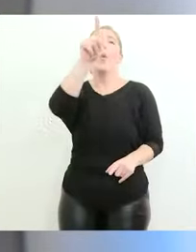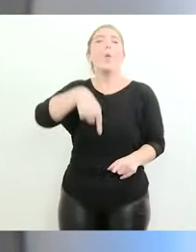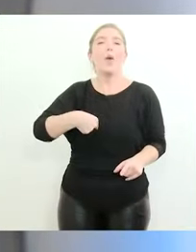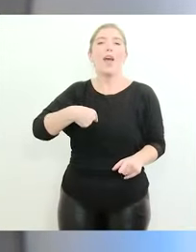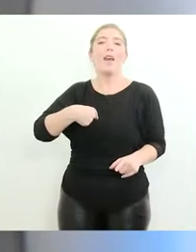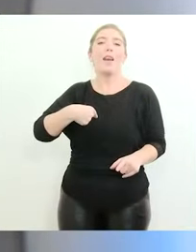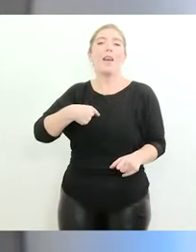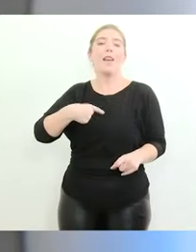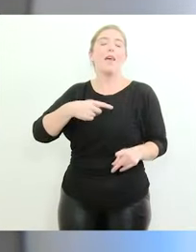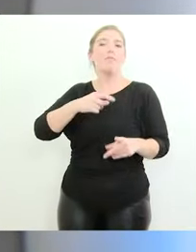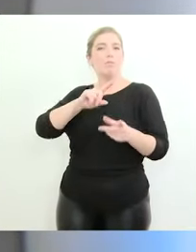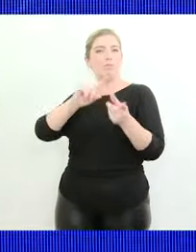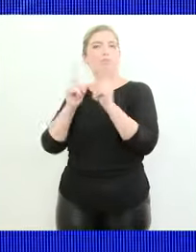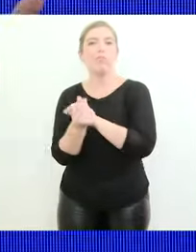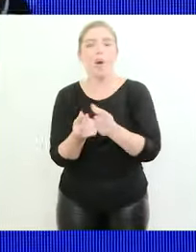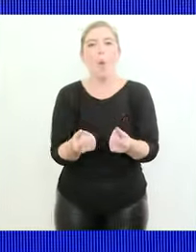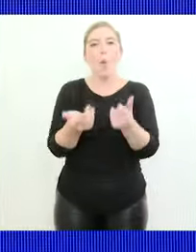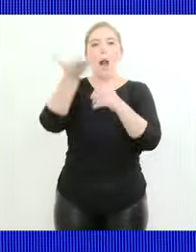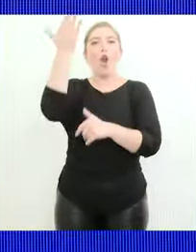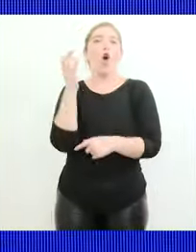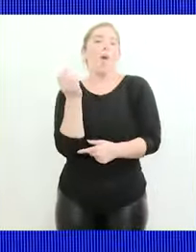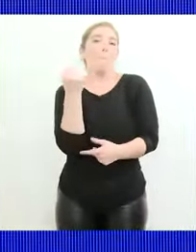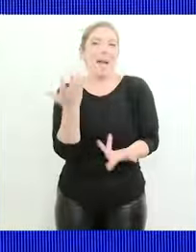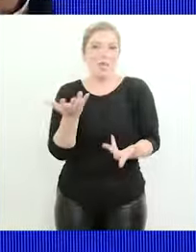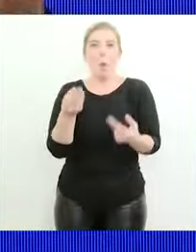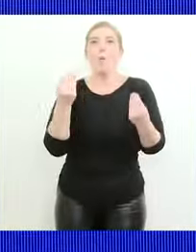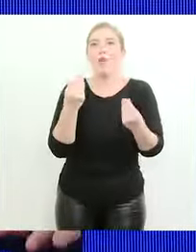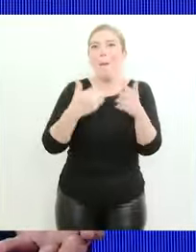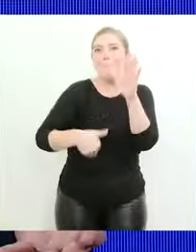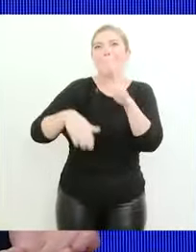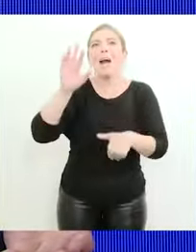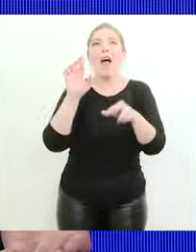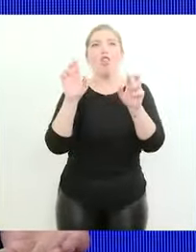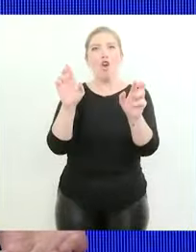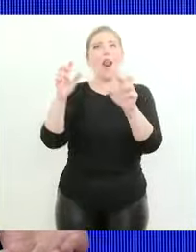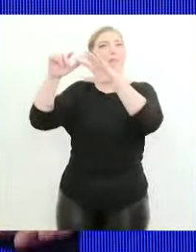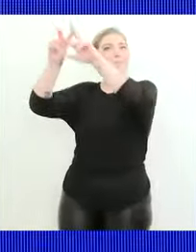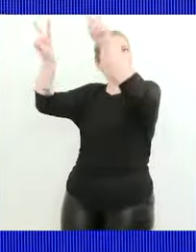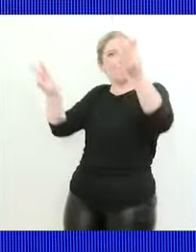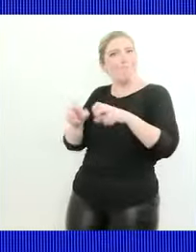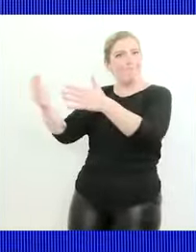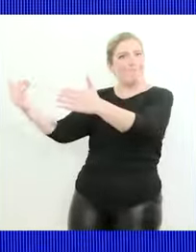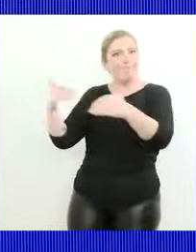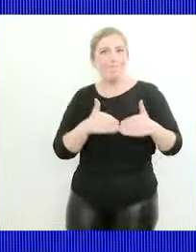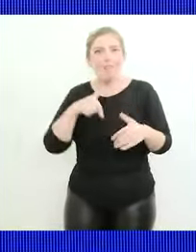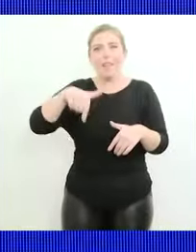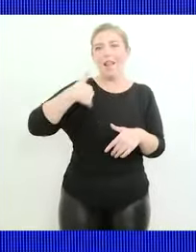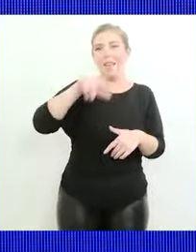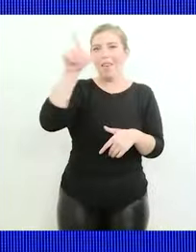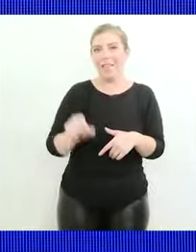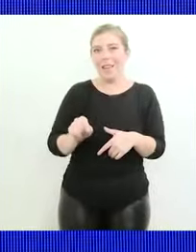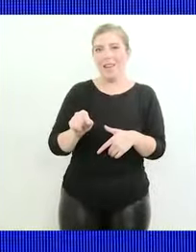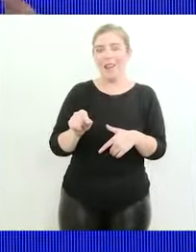revaluación de moneda porque vas a tener mayor cantidad de dólares que ingresan de los que venían